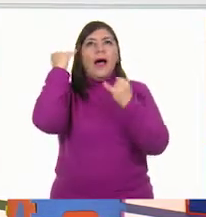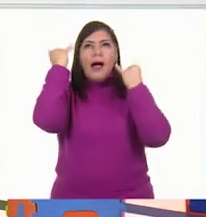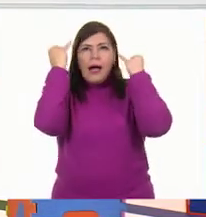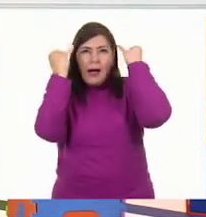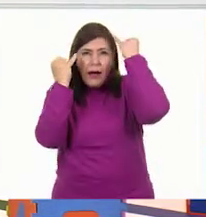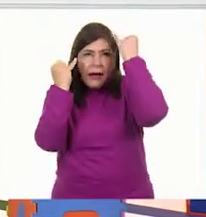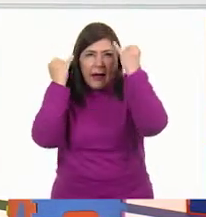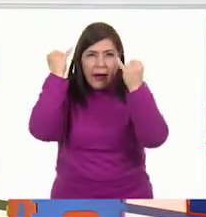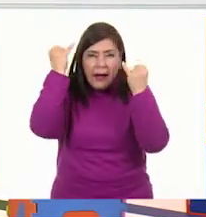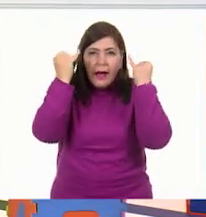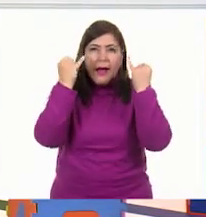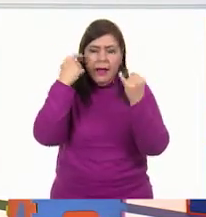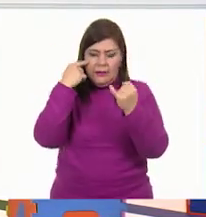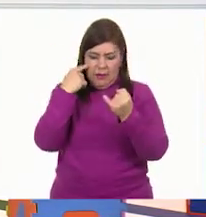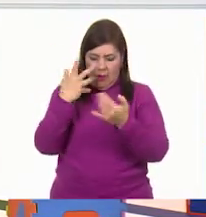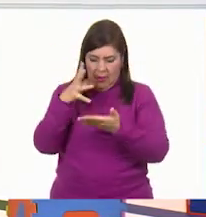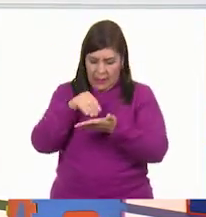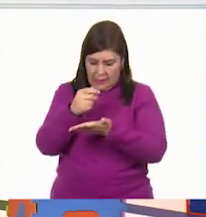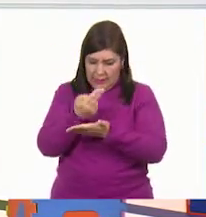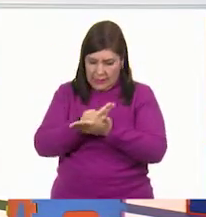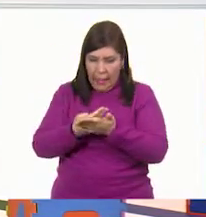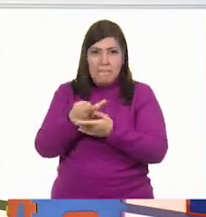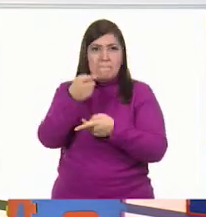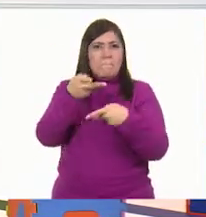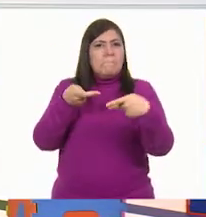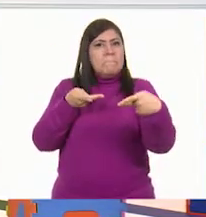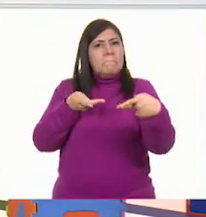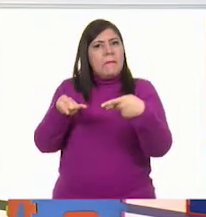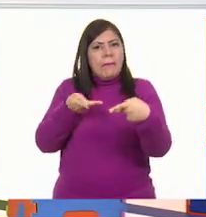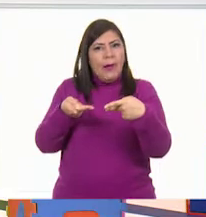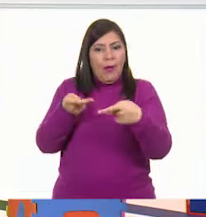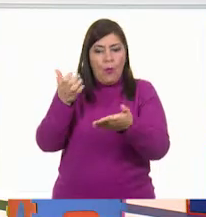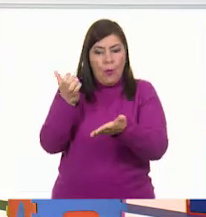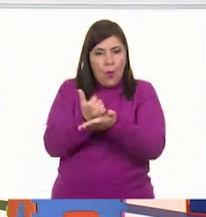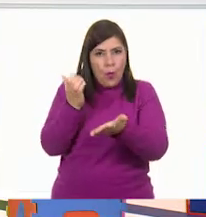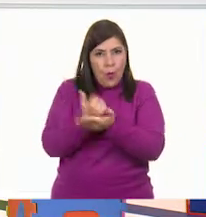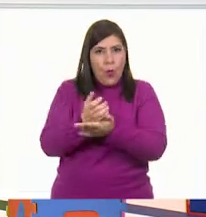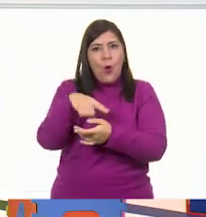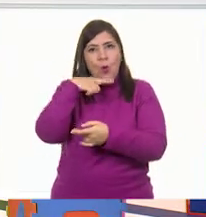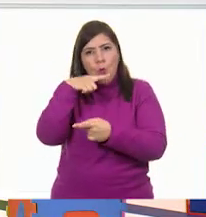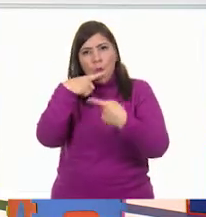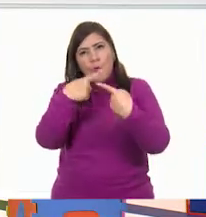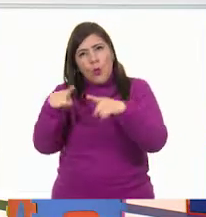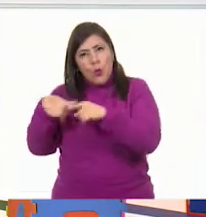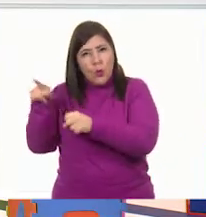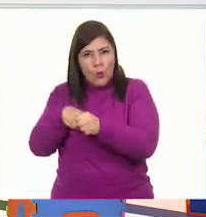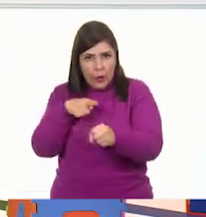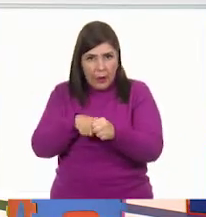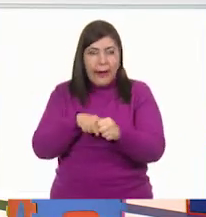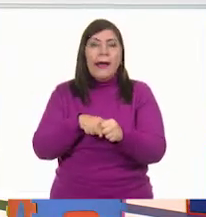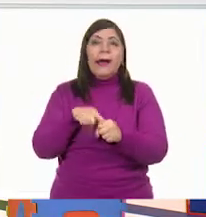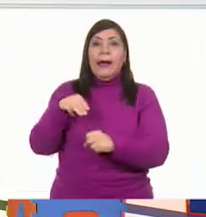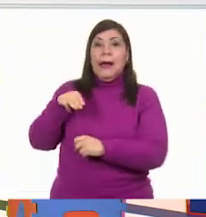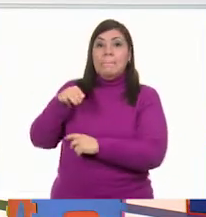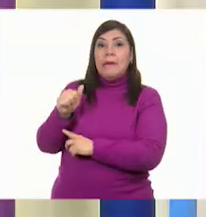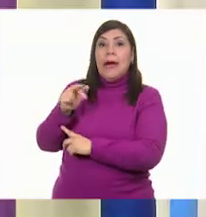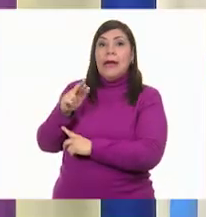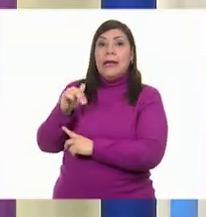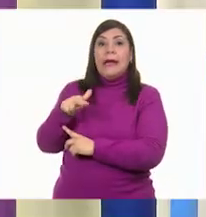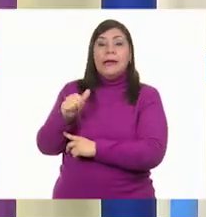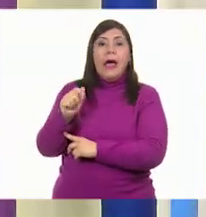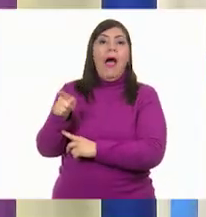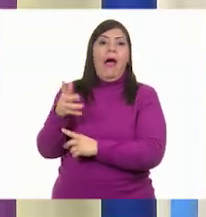hacer en ese dibujo. Prepara tu cuaderno, prepara tus colores, tu lápiz. Ya Mariana está haciendo